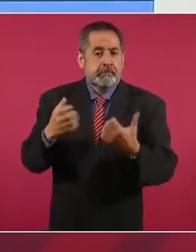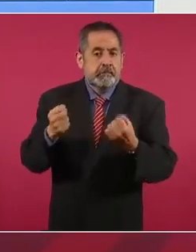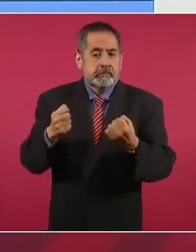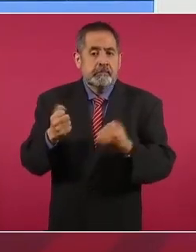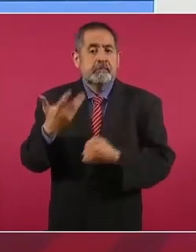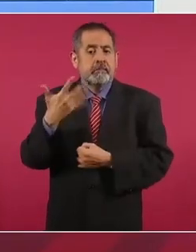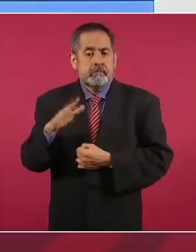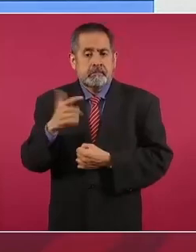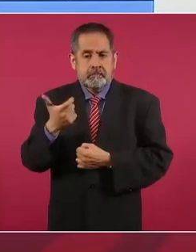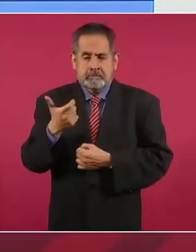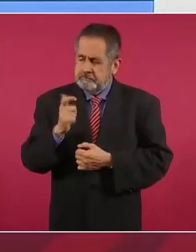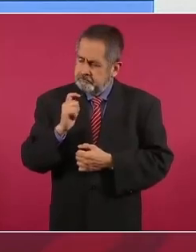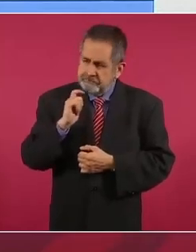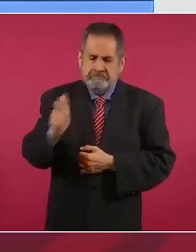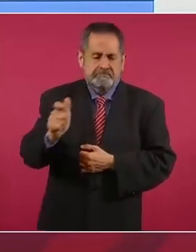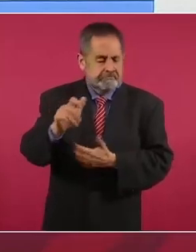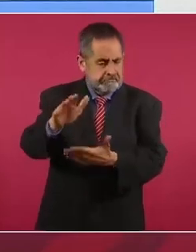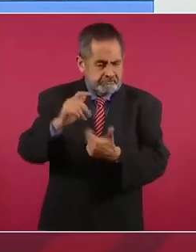pesos el litro.